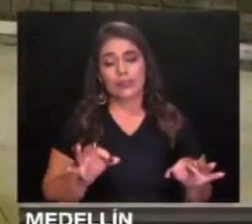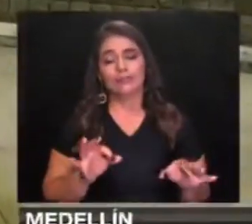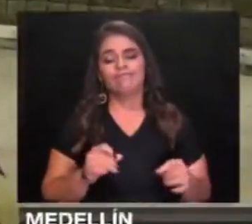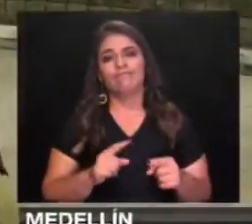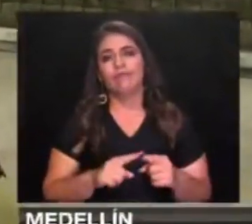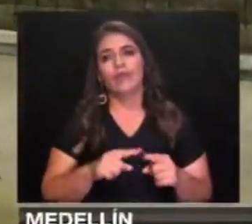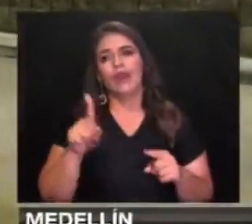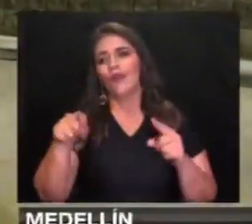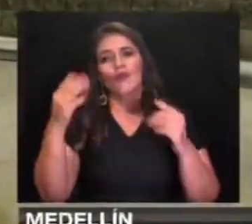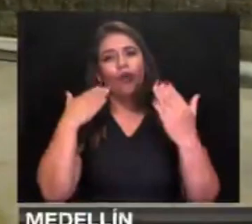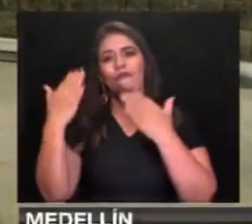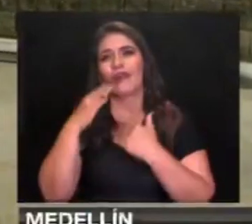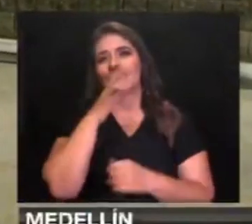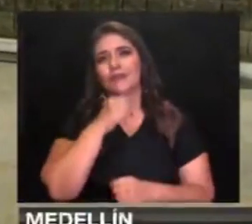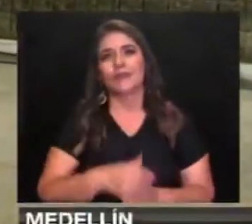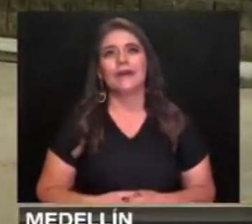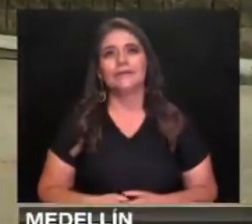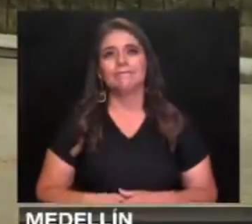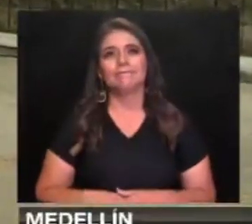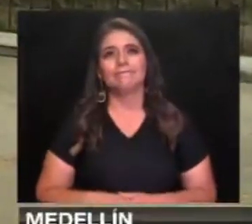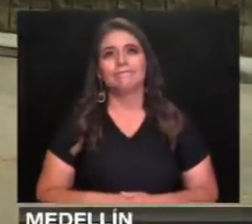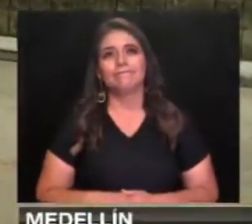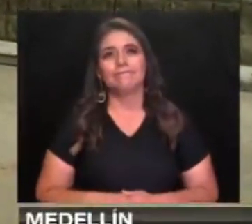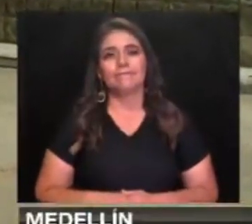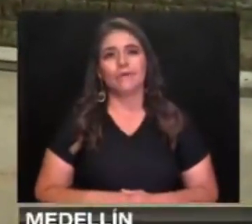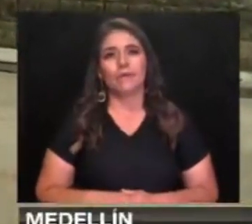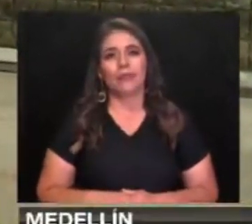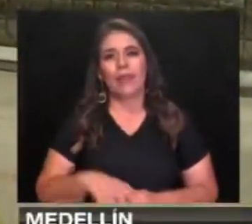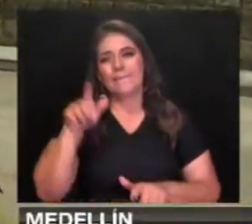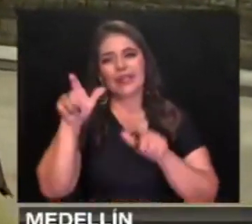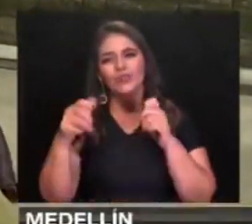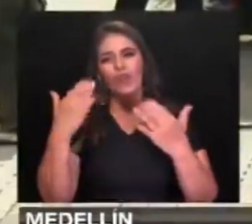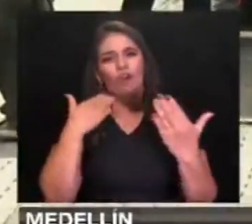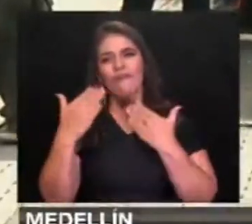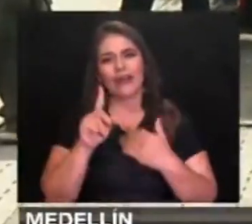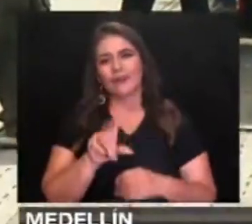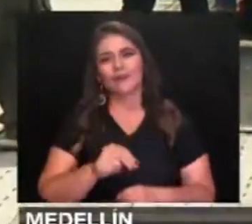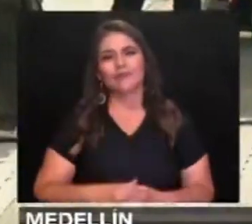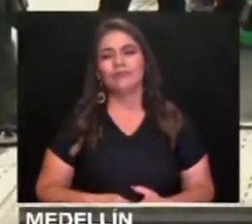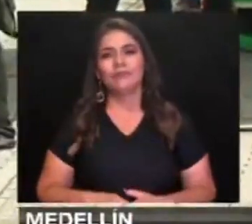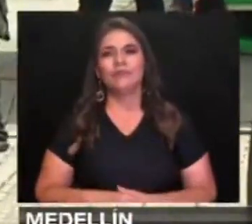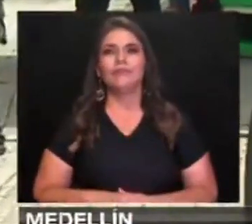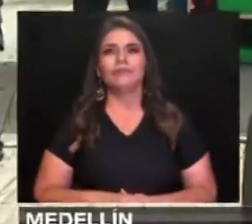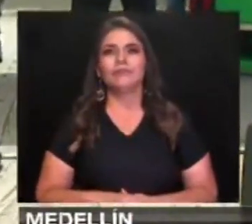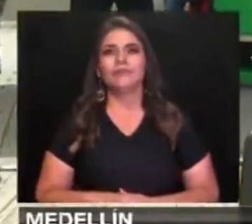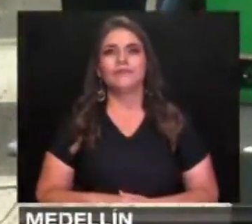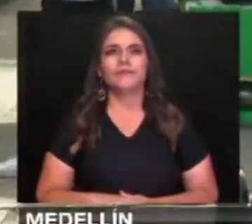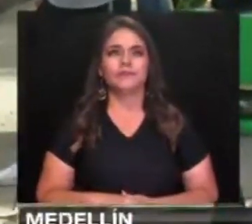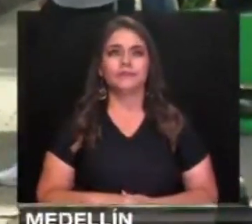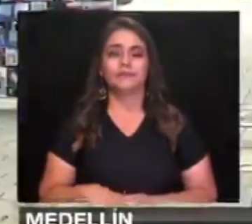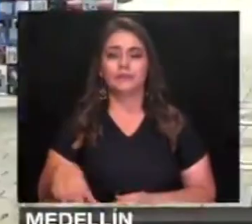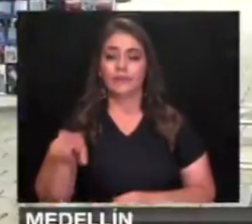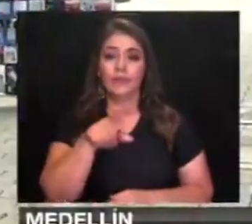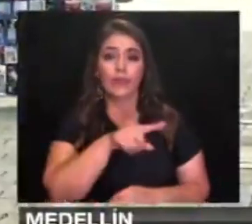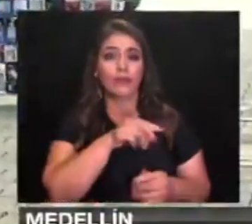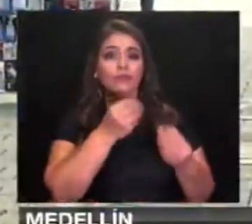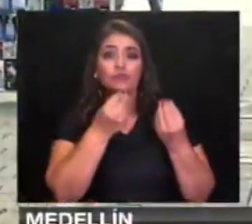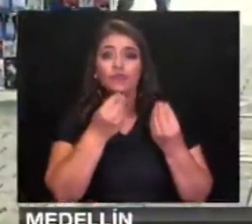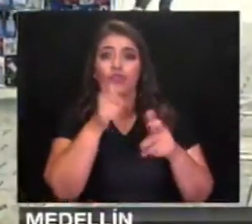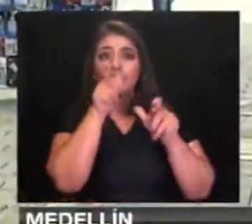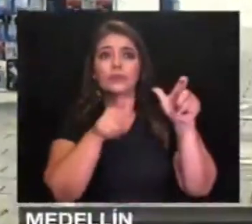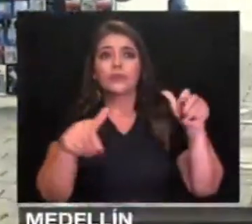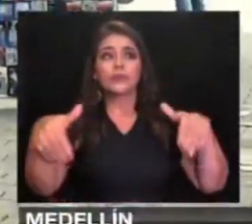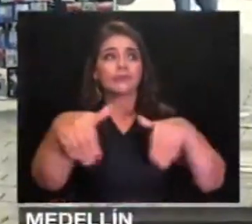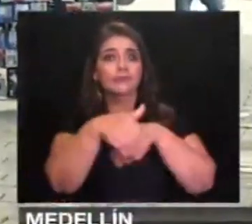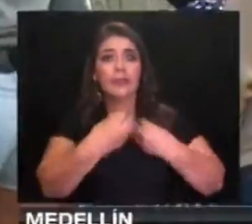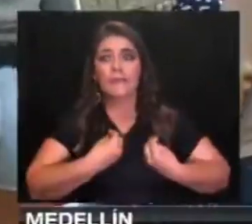entonces la gente sí me entiende, cada vez comienza a comprar en la calle. Así como ellos, son muchos los habitantes de la